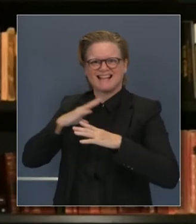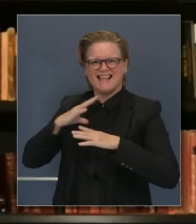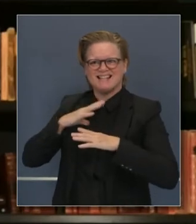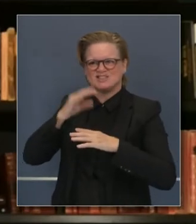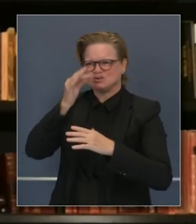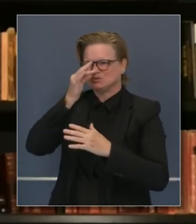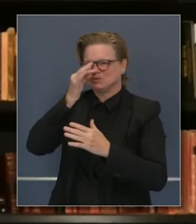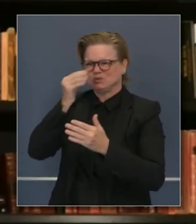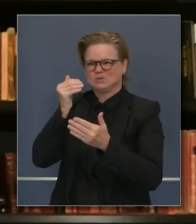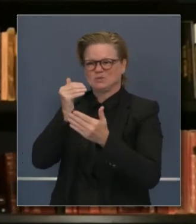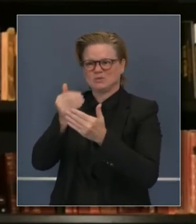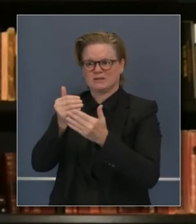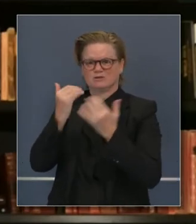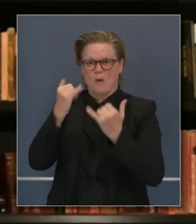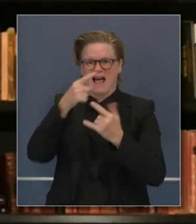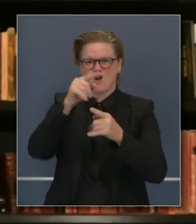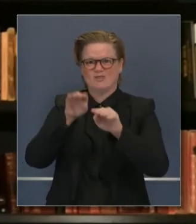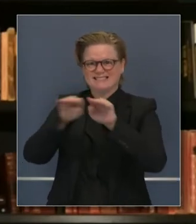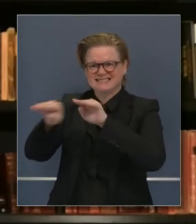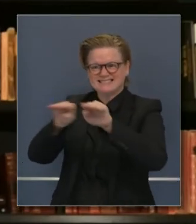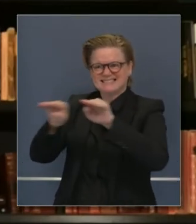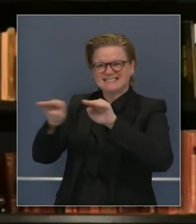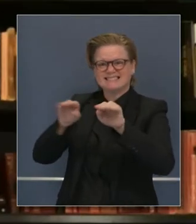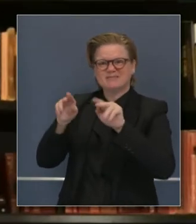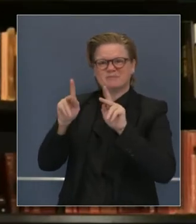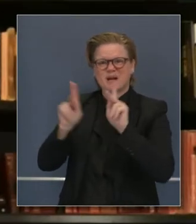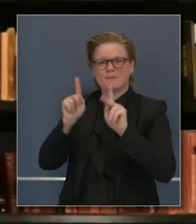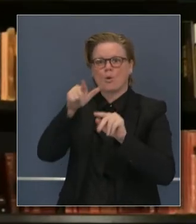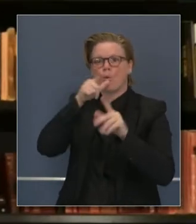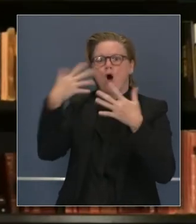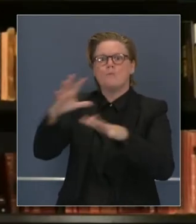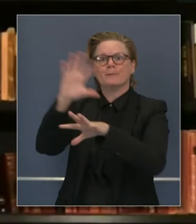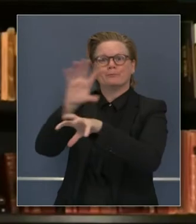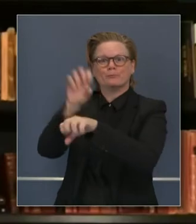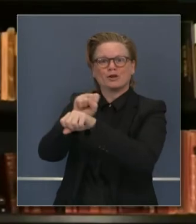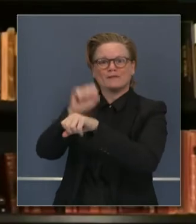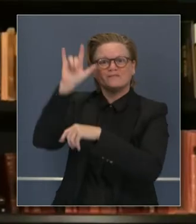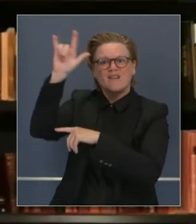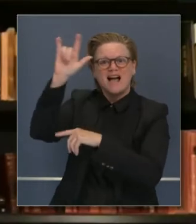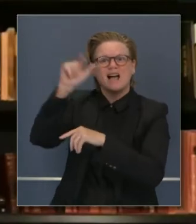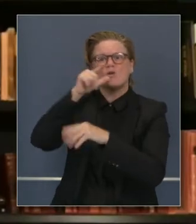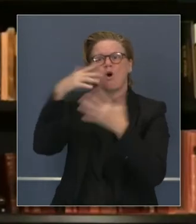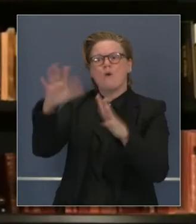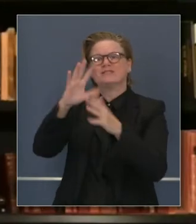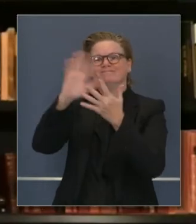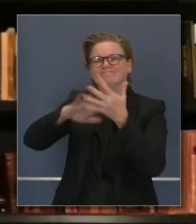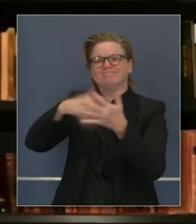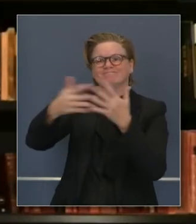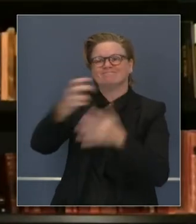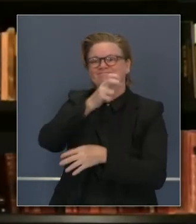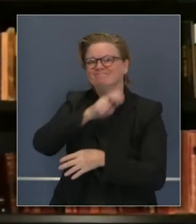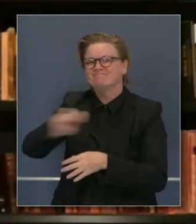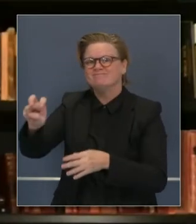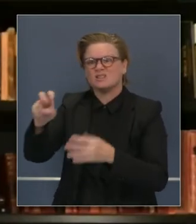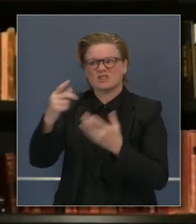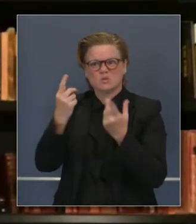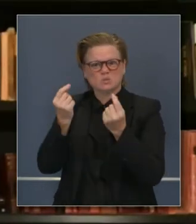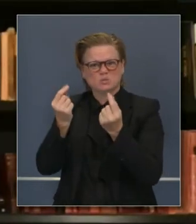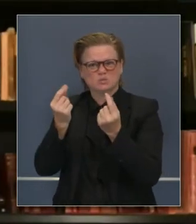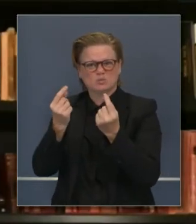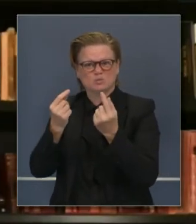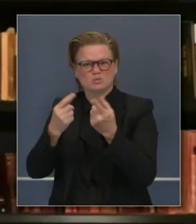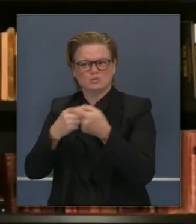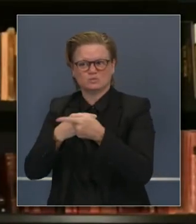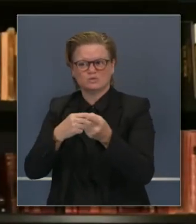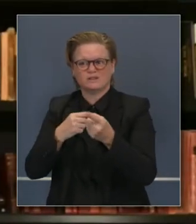días festivos. Y yo sé que lo está dejando al público para tomar la decisión de quedarse en cuarentena. Doctor